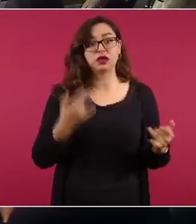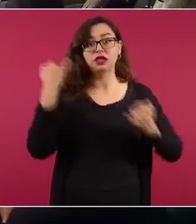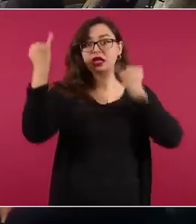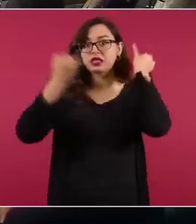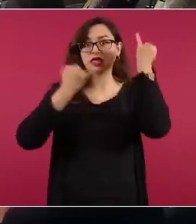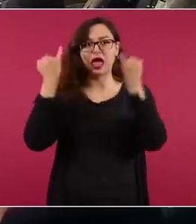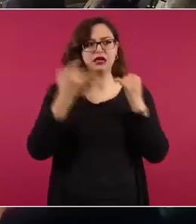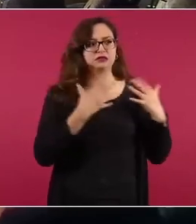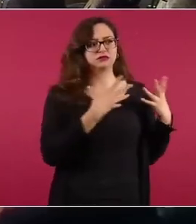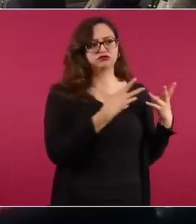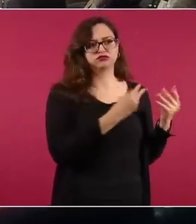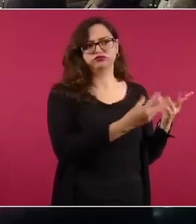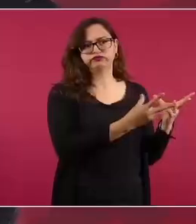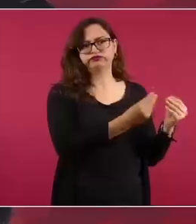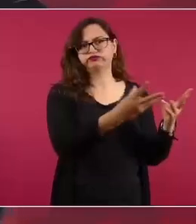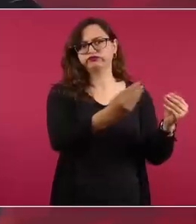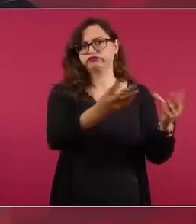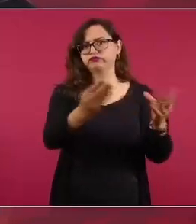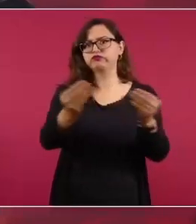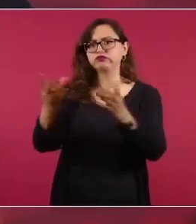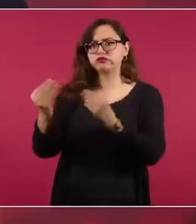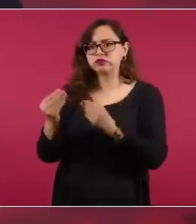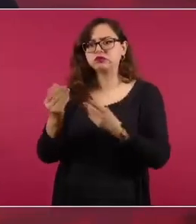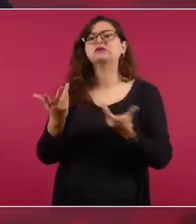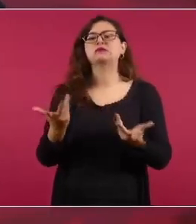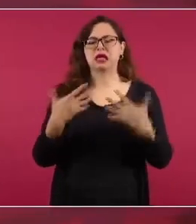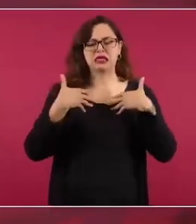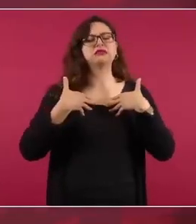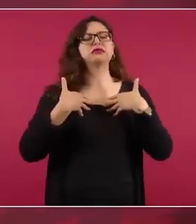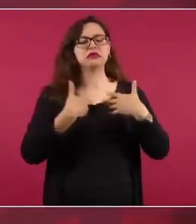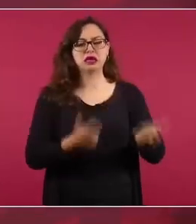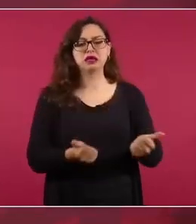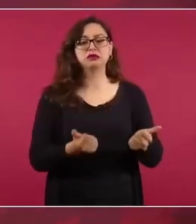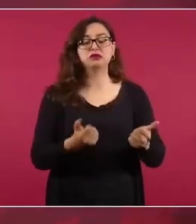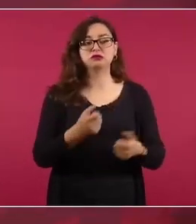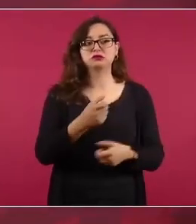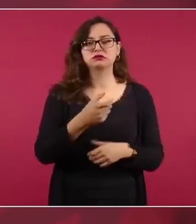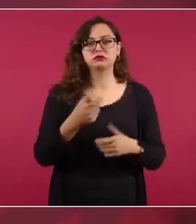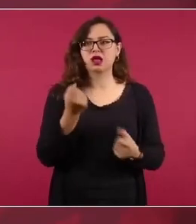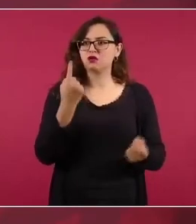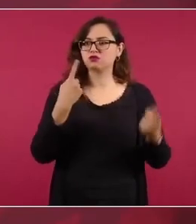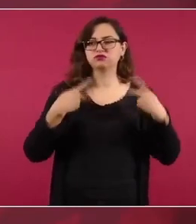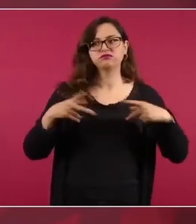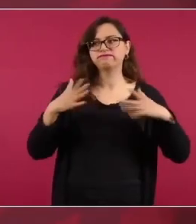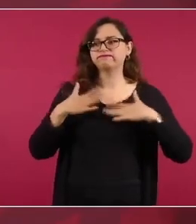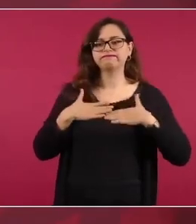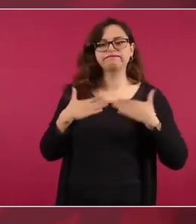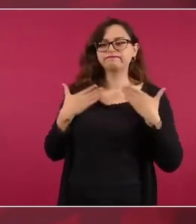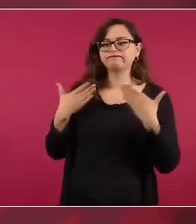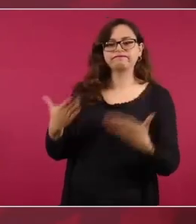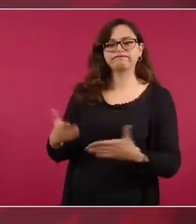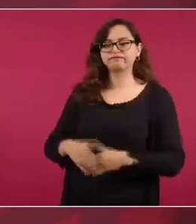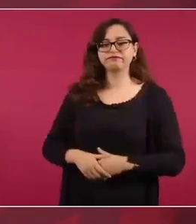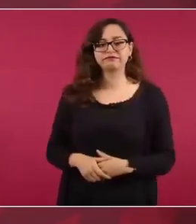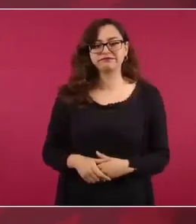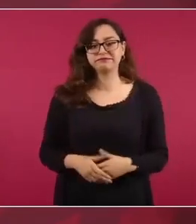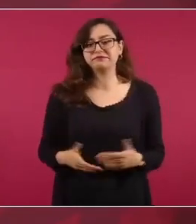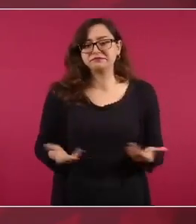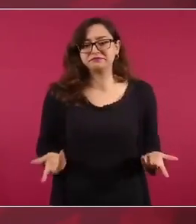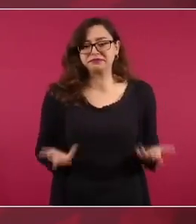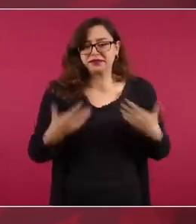desconfianza ¿desde cuándo padecemos nosotros la desconfianza